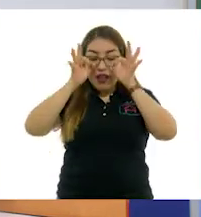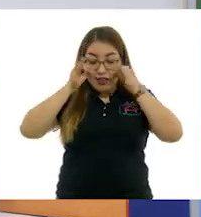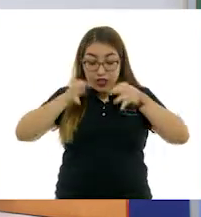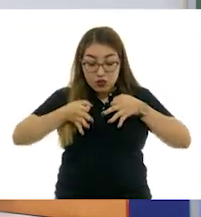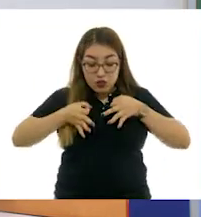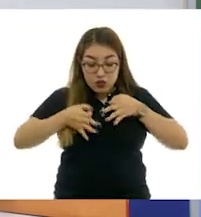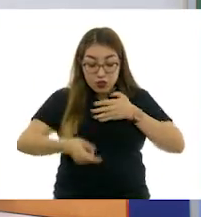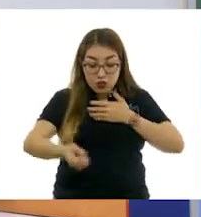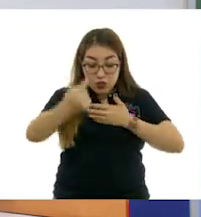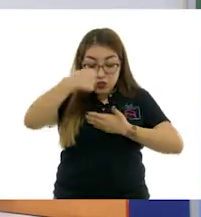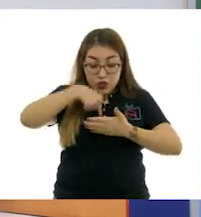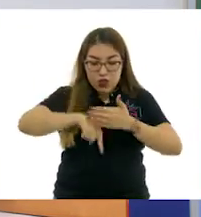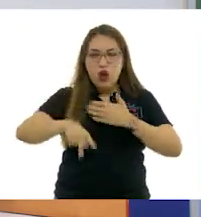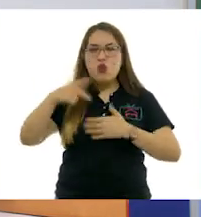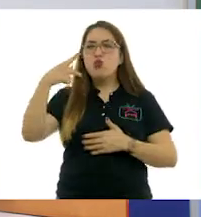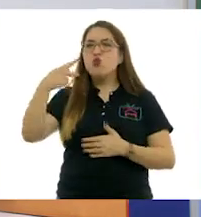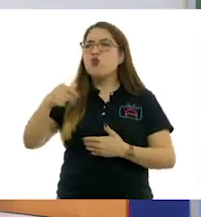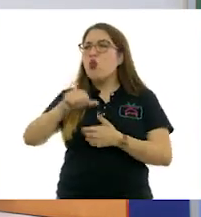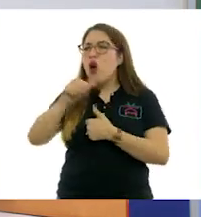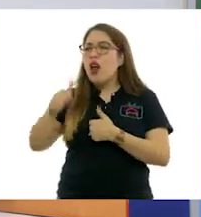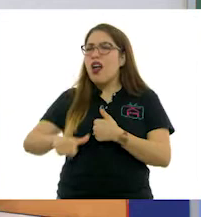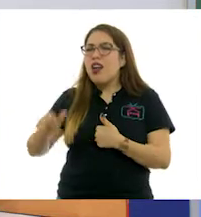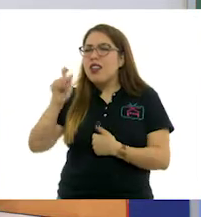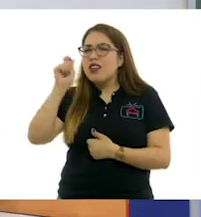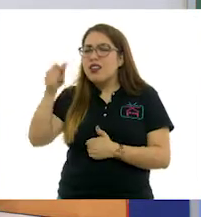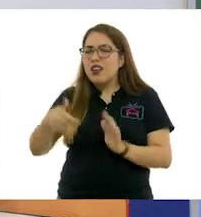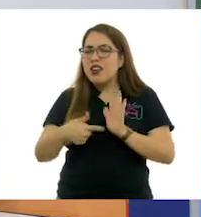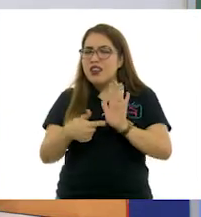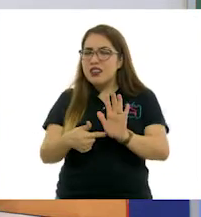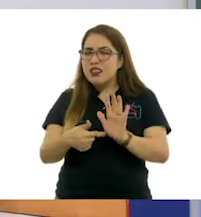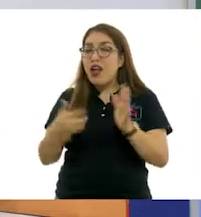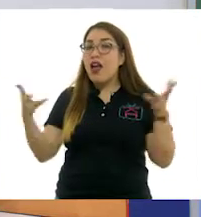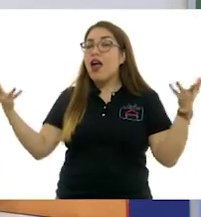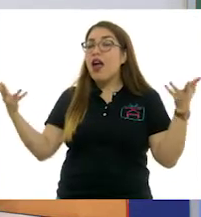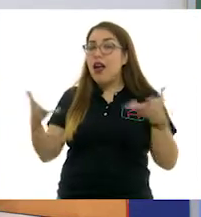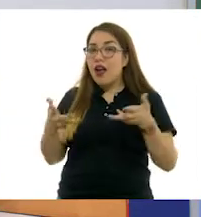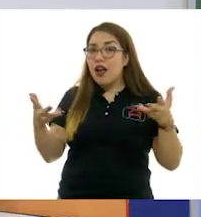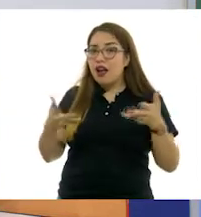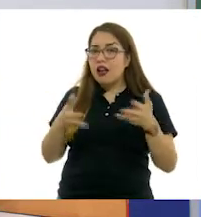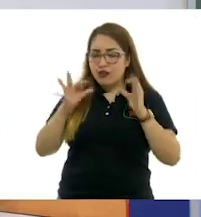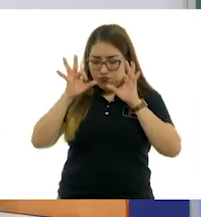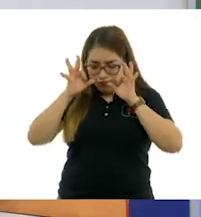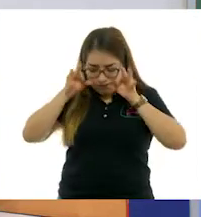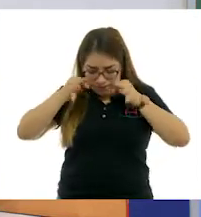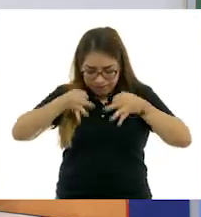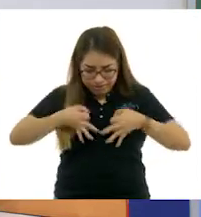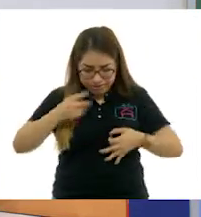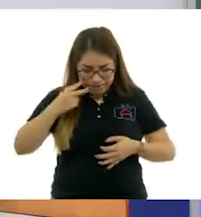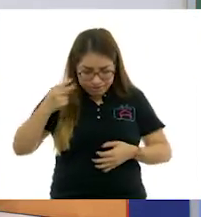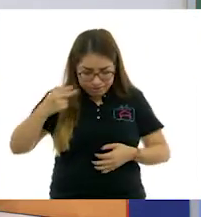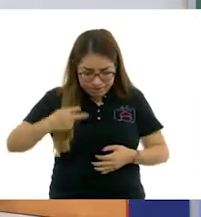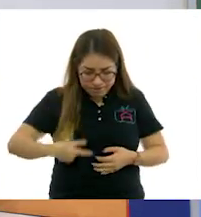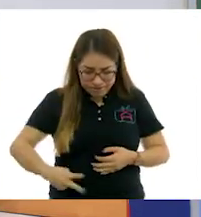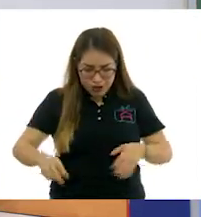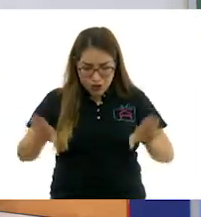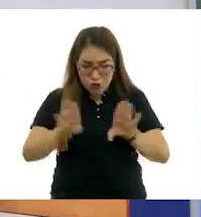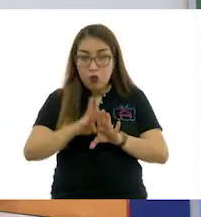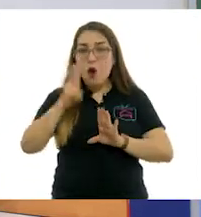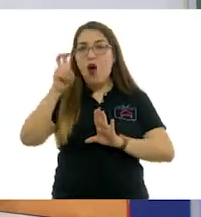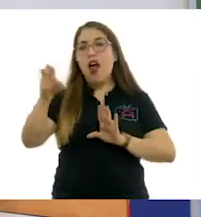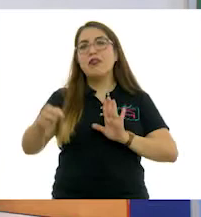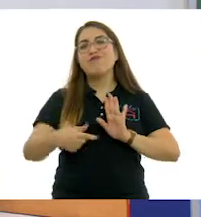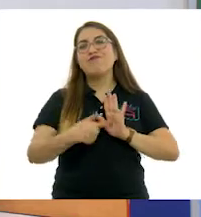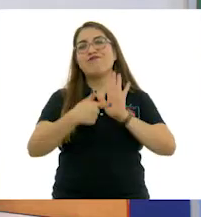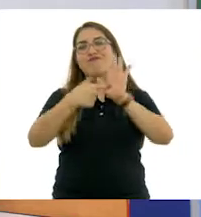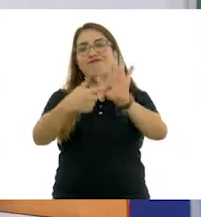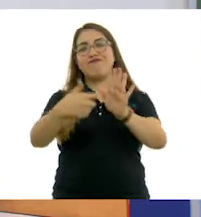Sí, su arte estaba representado porque ella se visualizaba y entonces se pintaba de esta manera y es como una